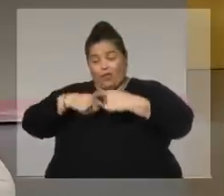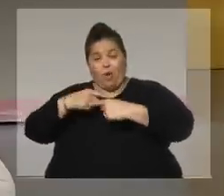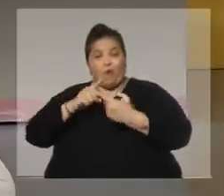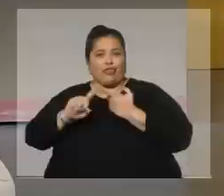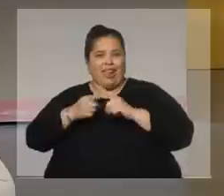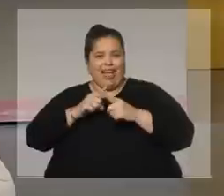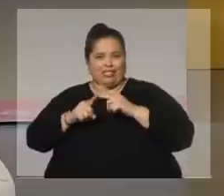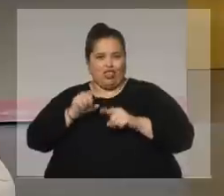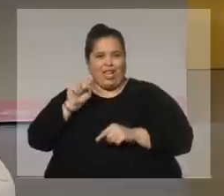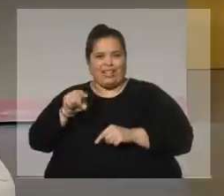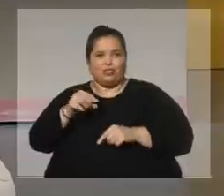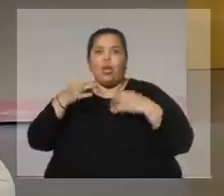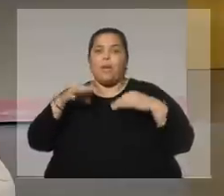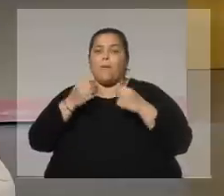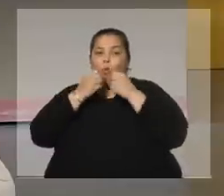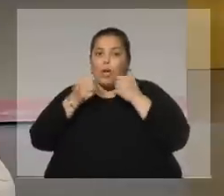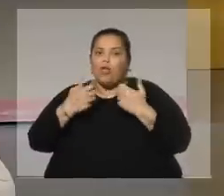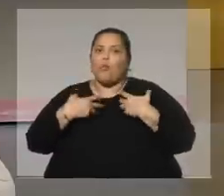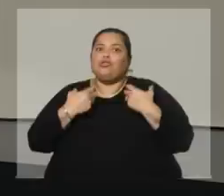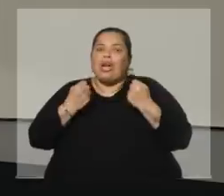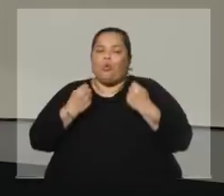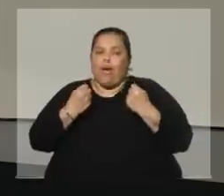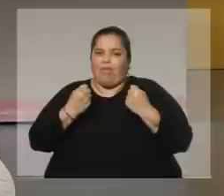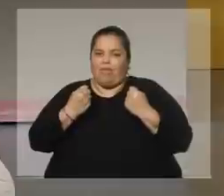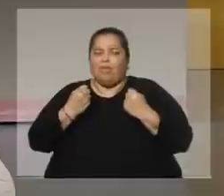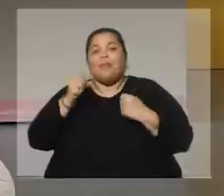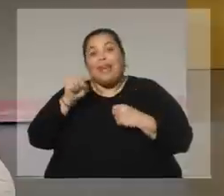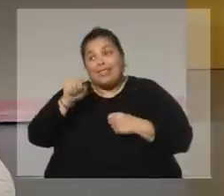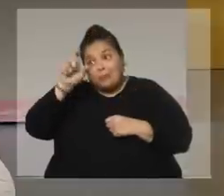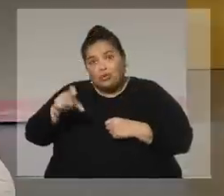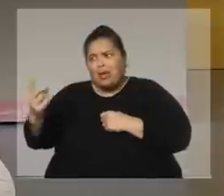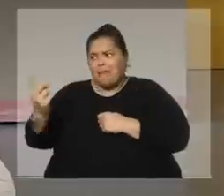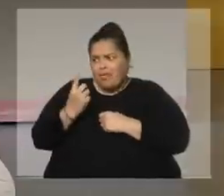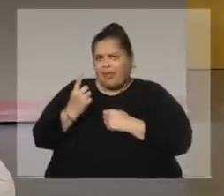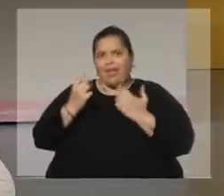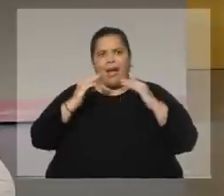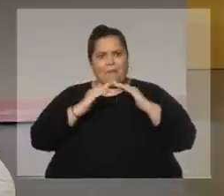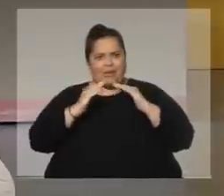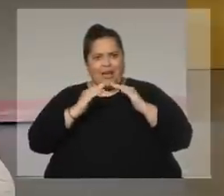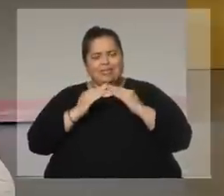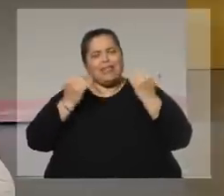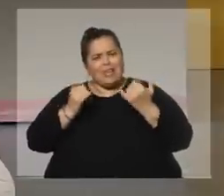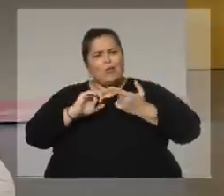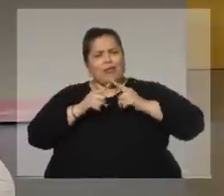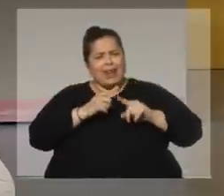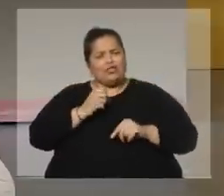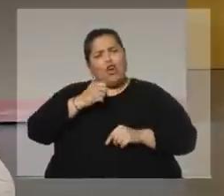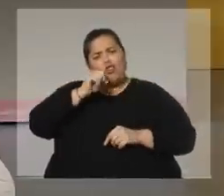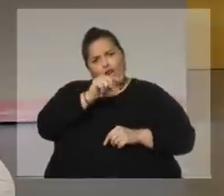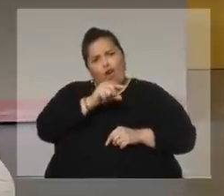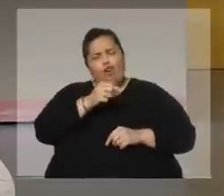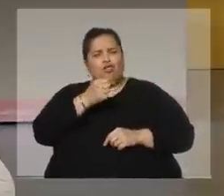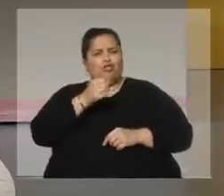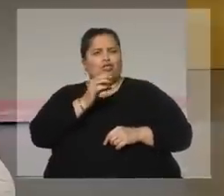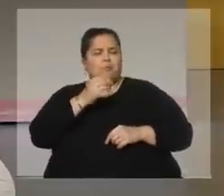habla de la sanidad de la relación. Y esa señora viene a mi casa y tiene una relación con Horacio, bueno, como